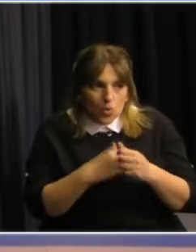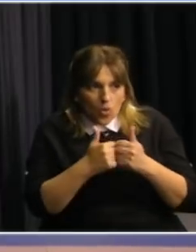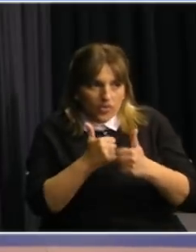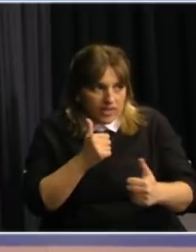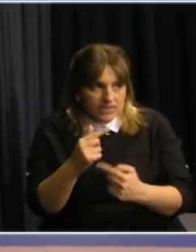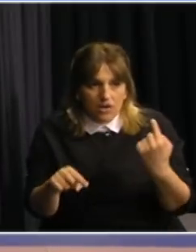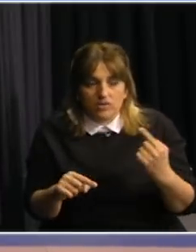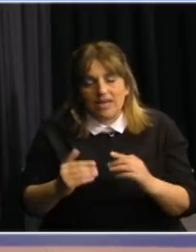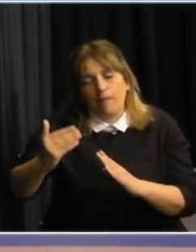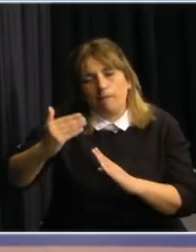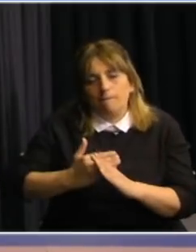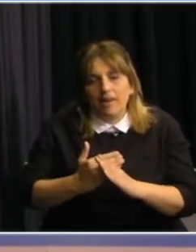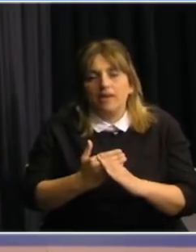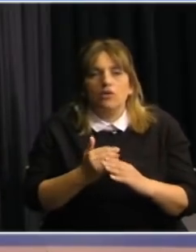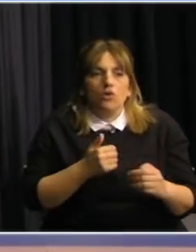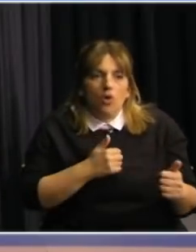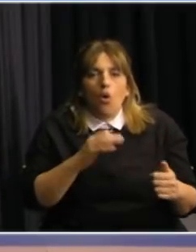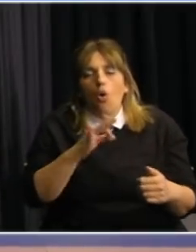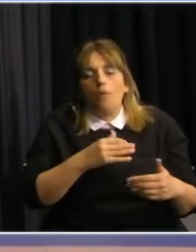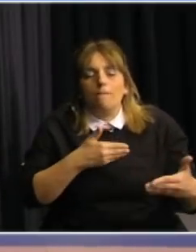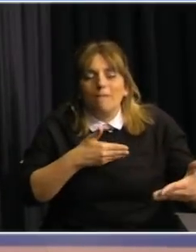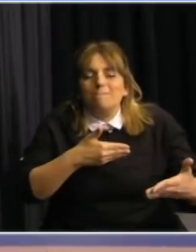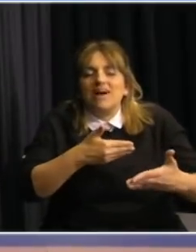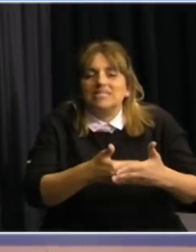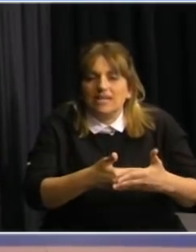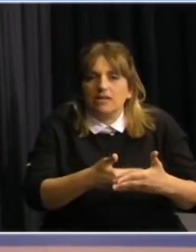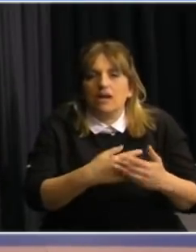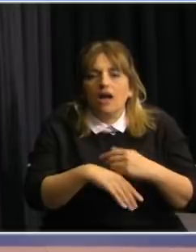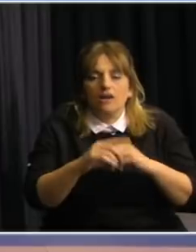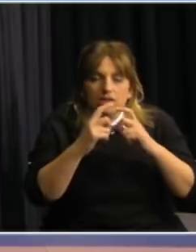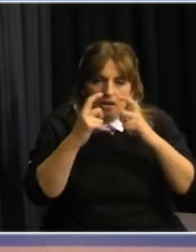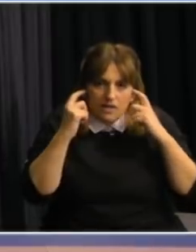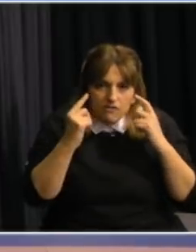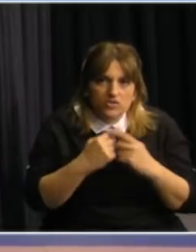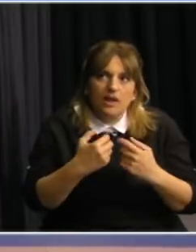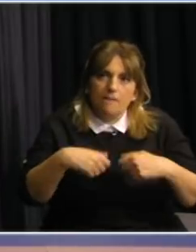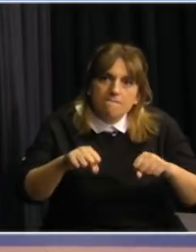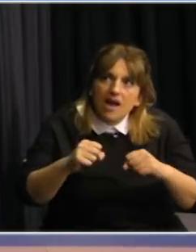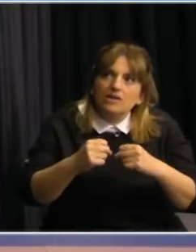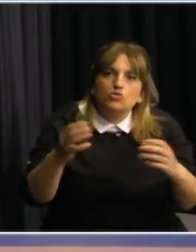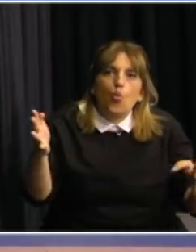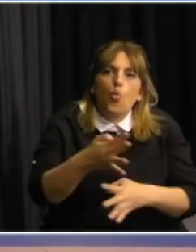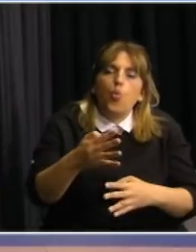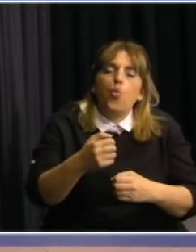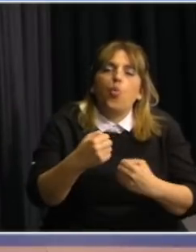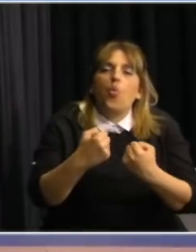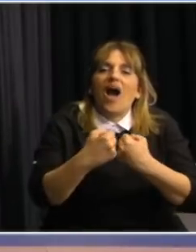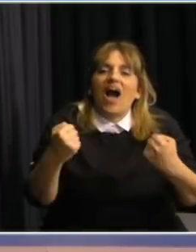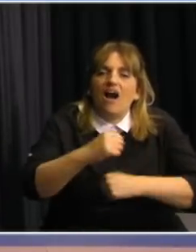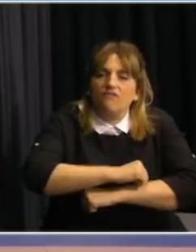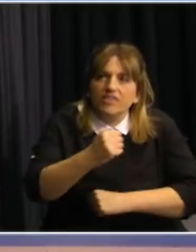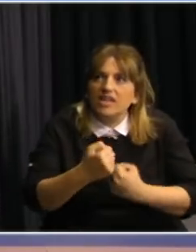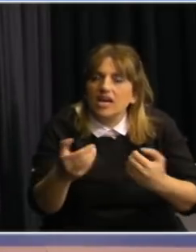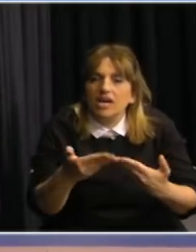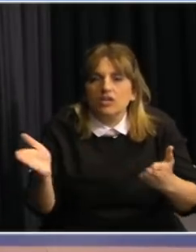si hay que disminuir un poco la distancia hay que reforzar la ventilación hay que reforzar el uso de máscaras hay que reforzar la sanitización y tratar de hacer más actividades